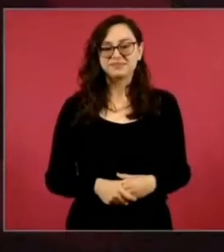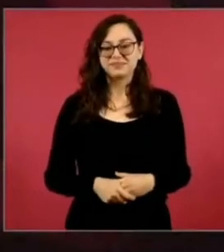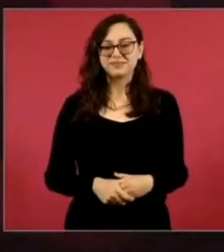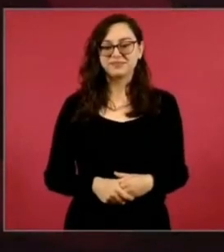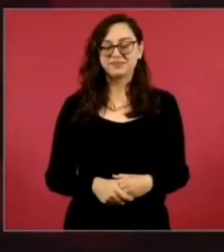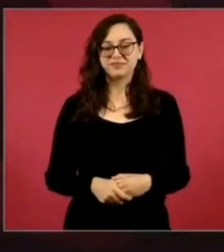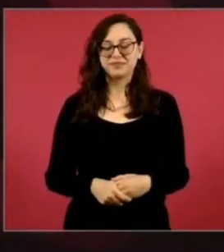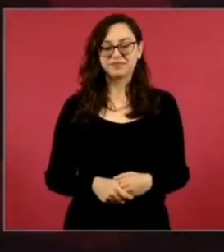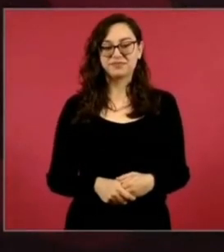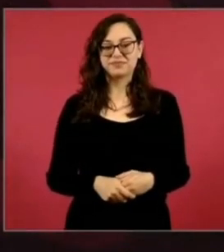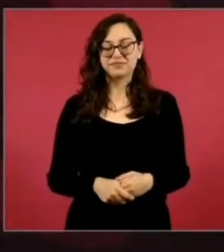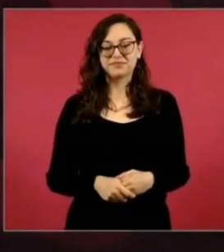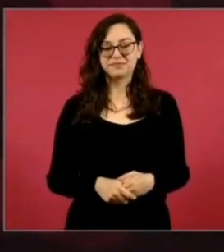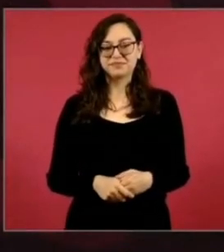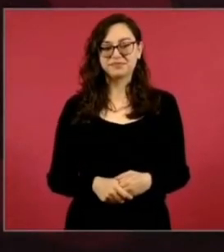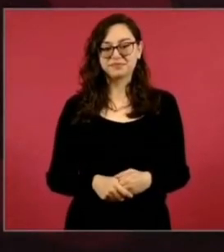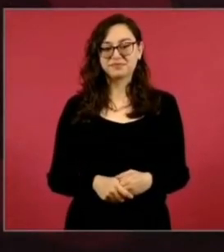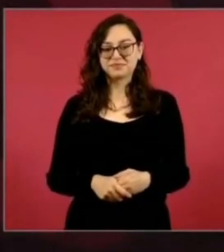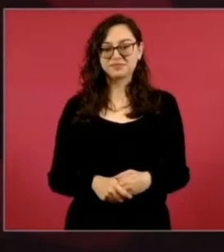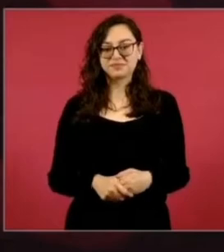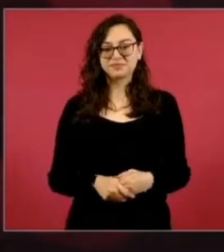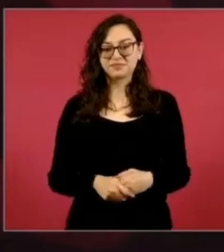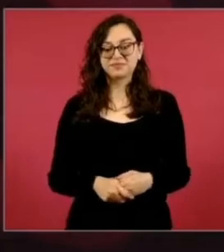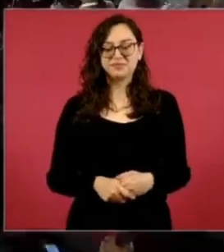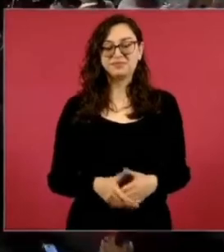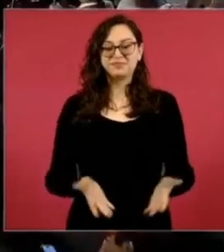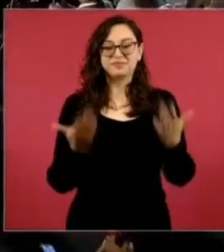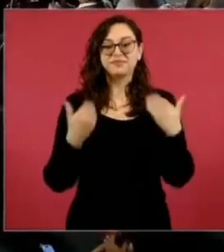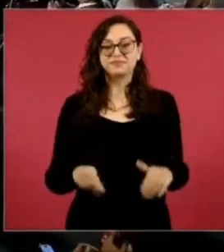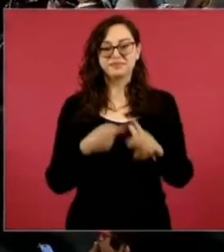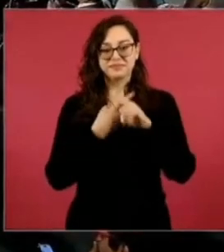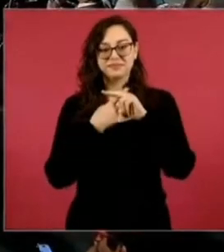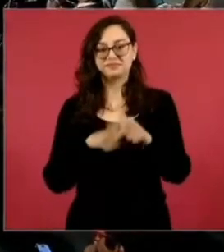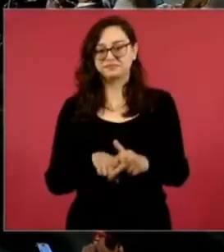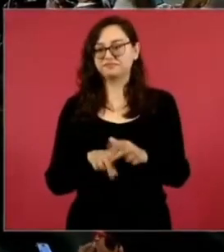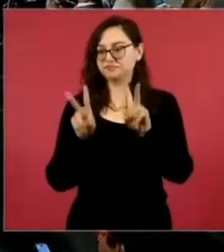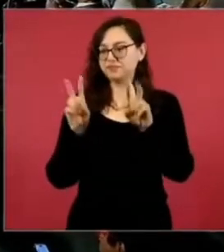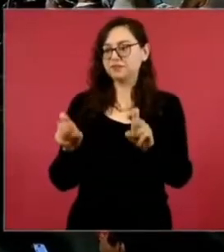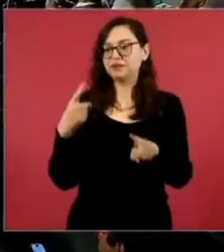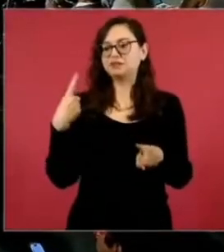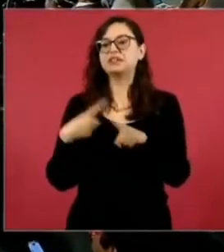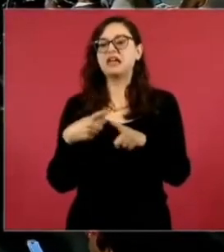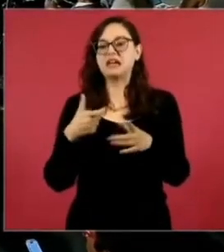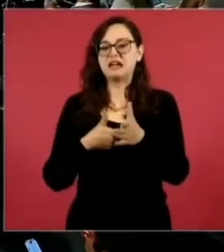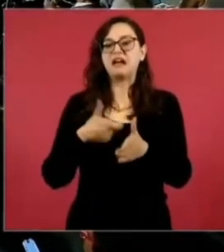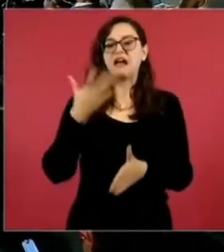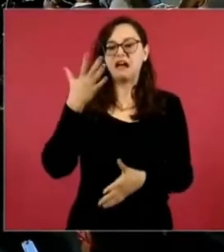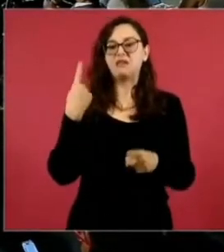Vamos a empezar con quién es quién en los precios y luego.